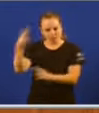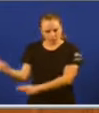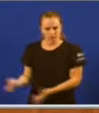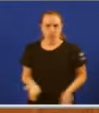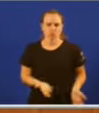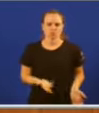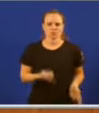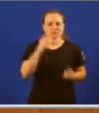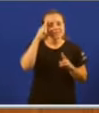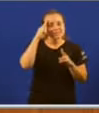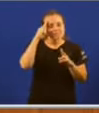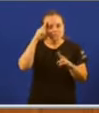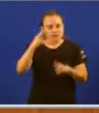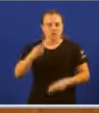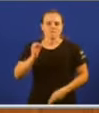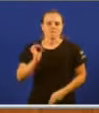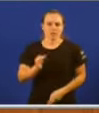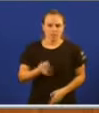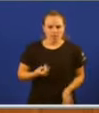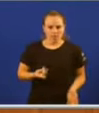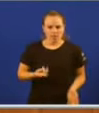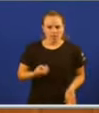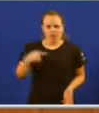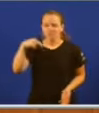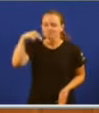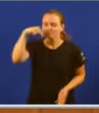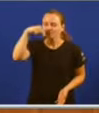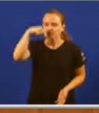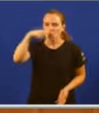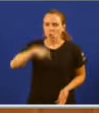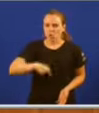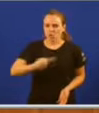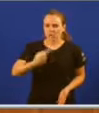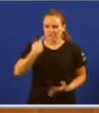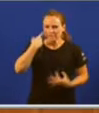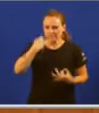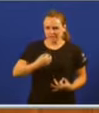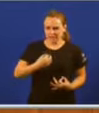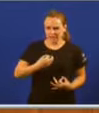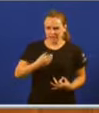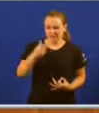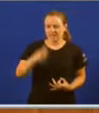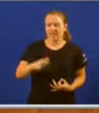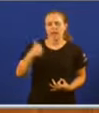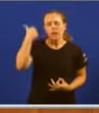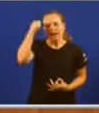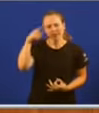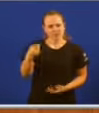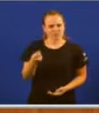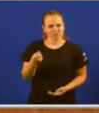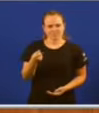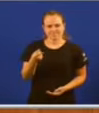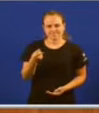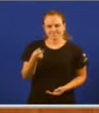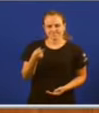do respeto pola verdade. Oxe, a verdade non recoñezo a ese neno dos peares. Veo vostede aquí, sí,